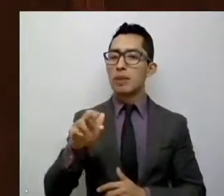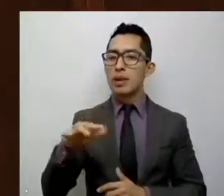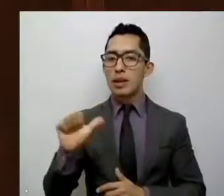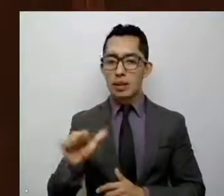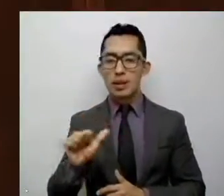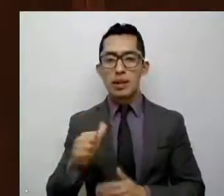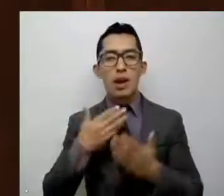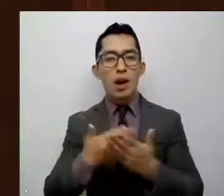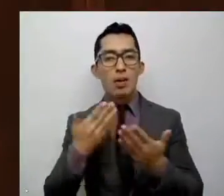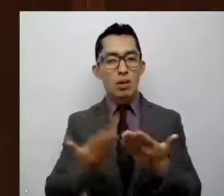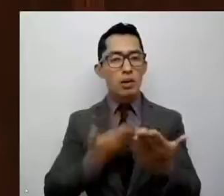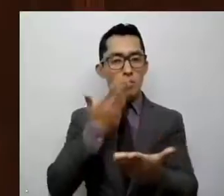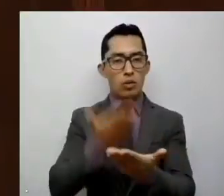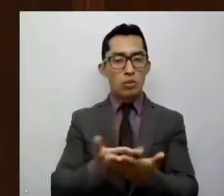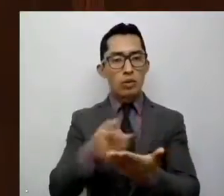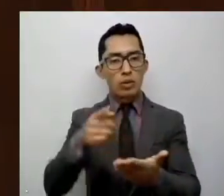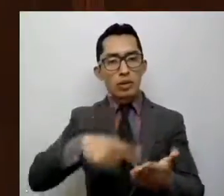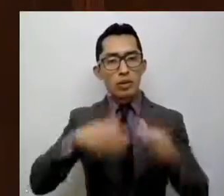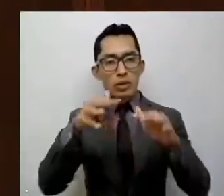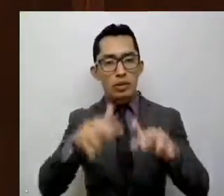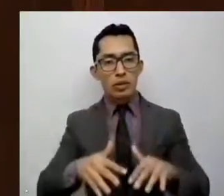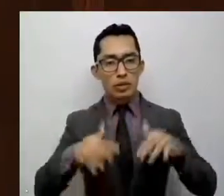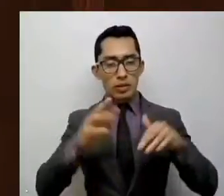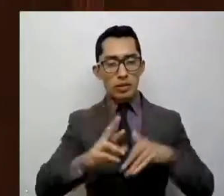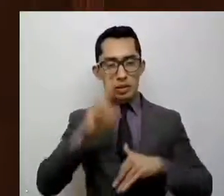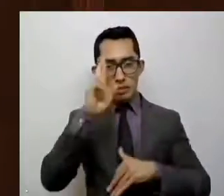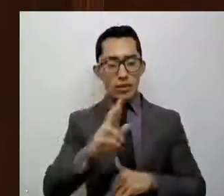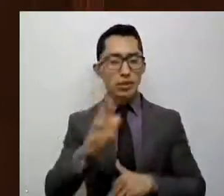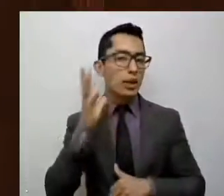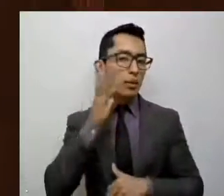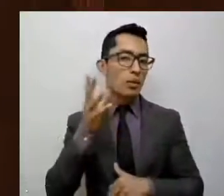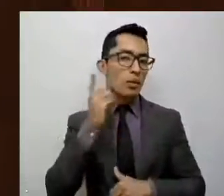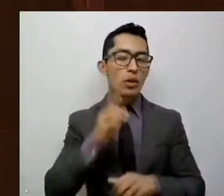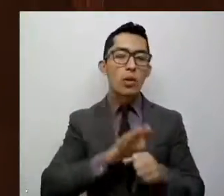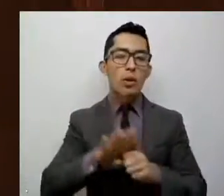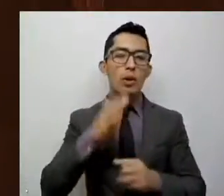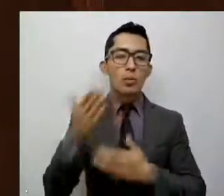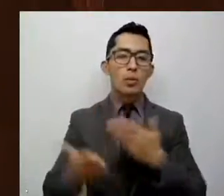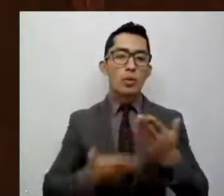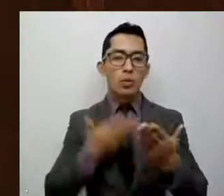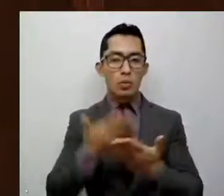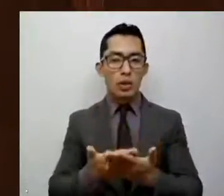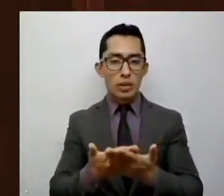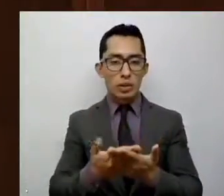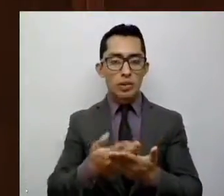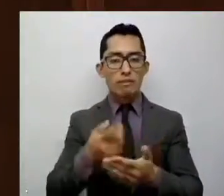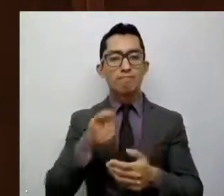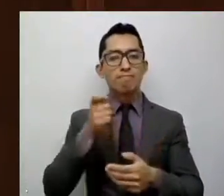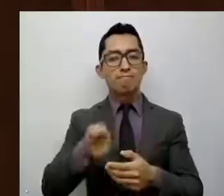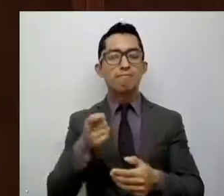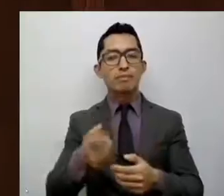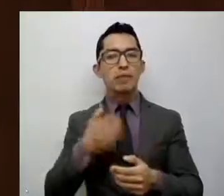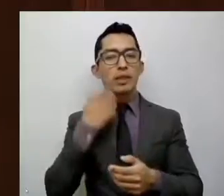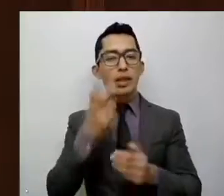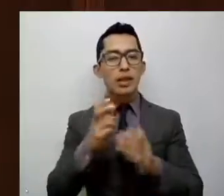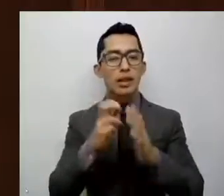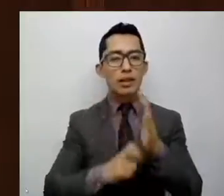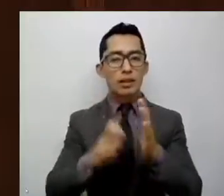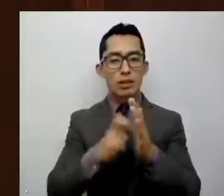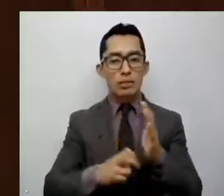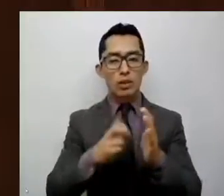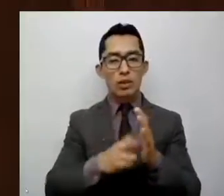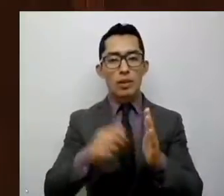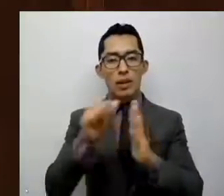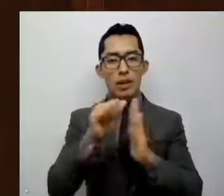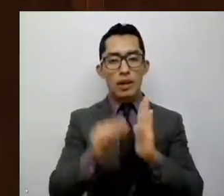consideración de esta Asamblea la presente iniciativa con proyecto de decreto que reforma diversos artículos